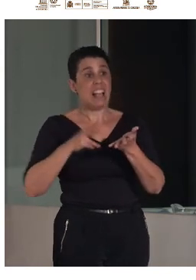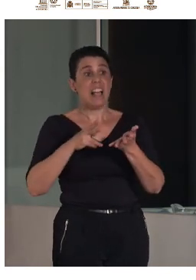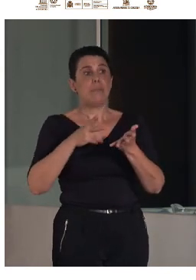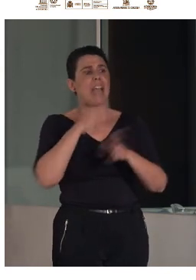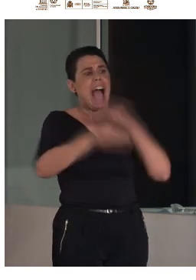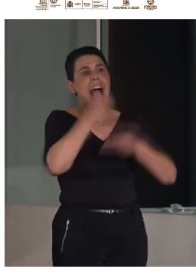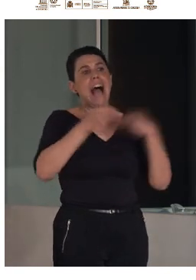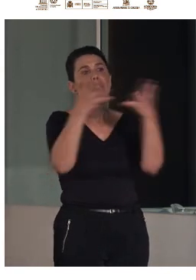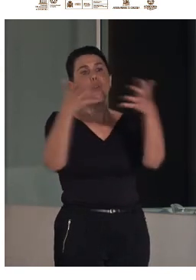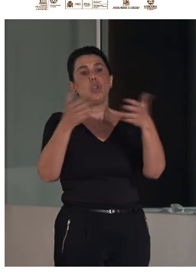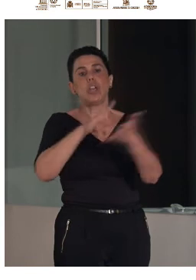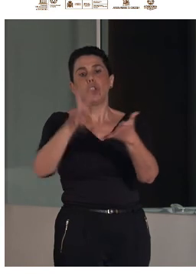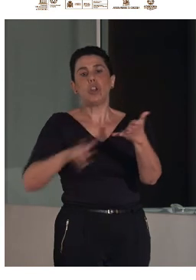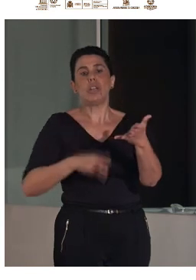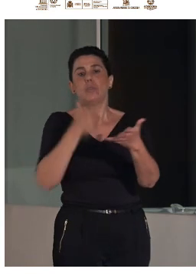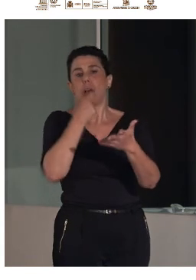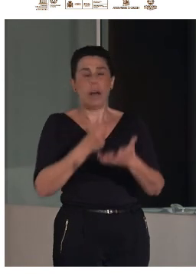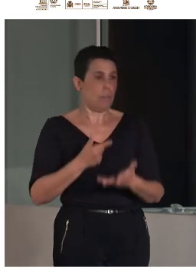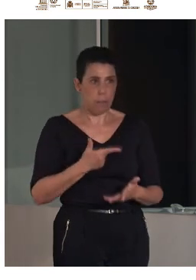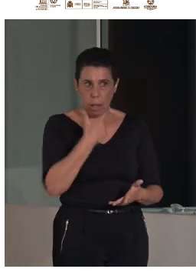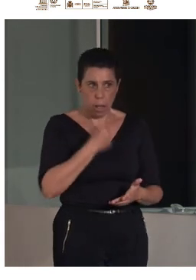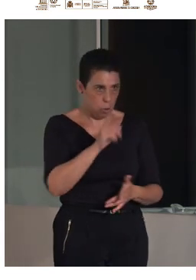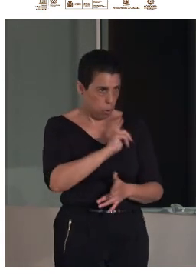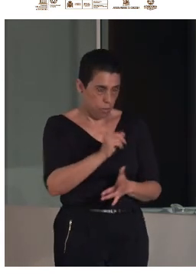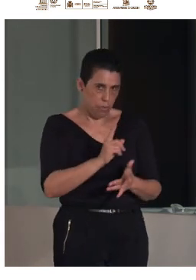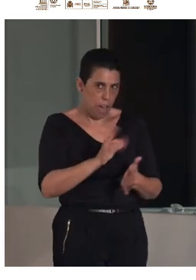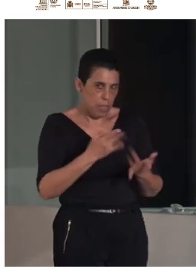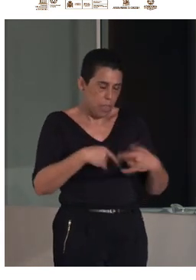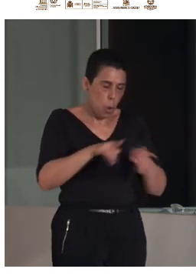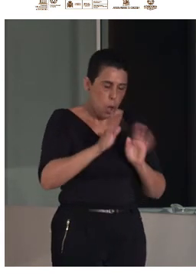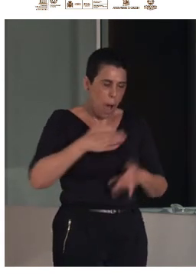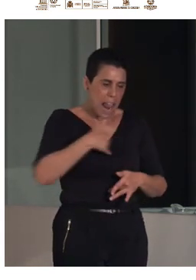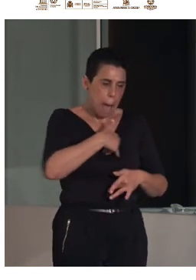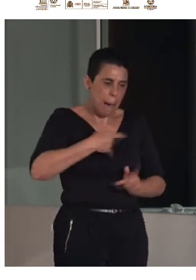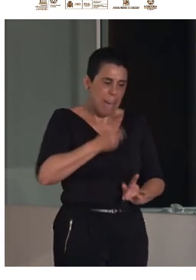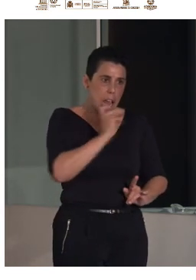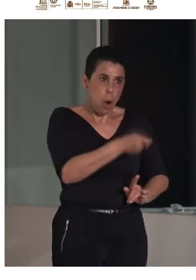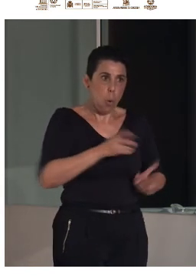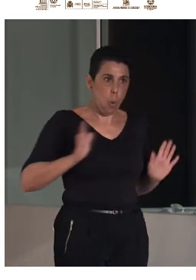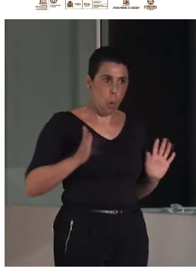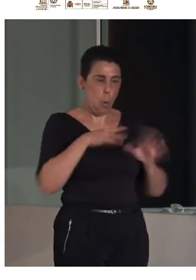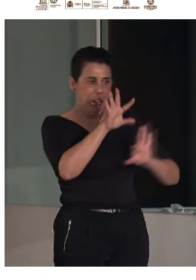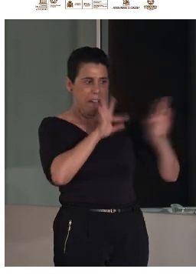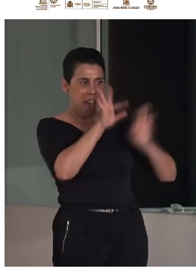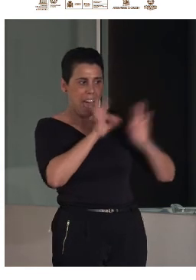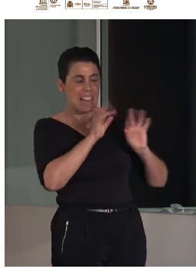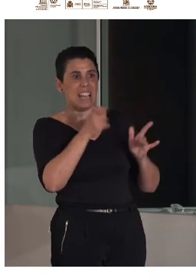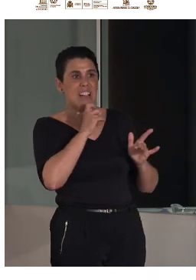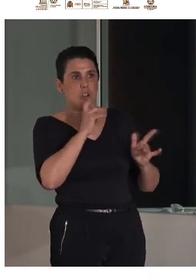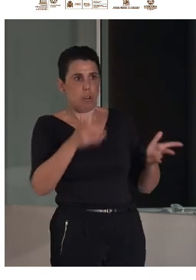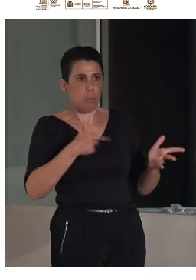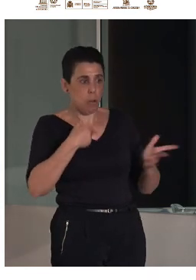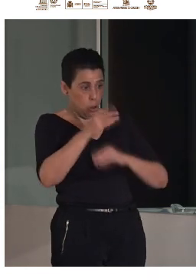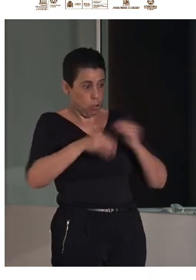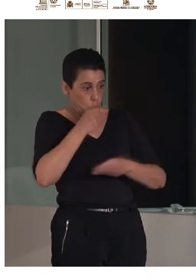información y claro pues al final eres un poco juez también pero nosotros hacemos al final también textos a partir de encargos